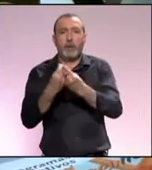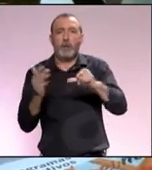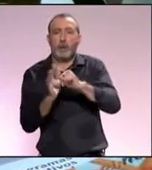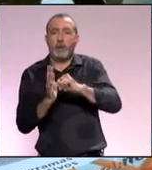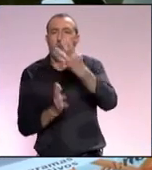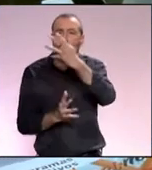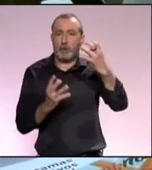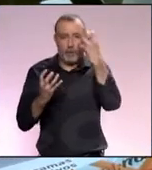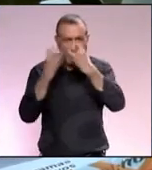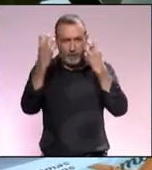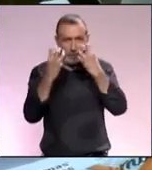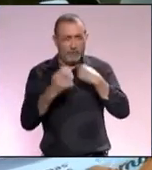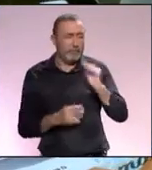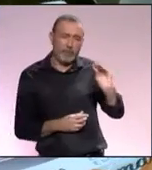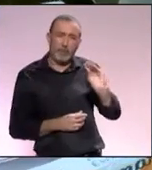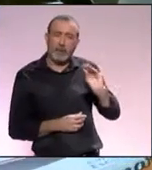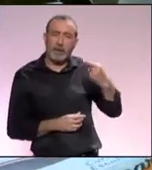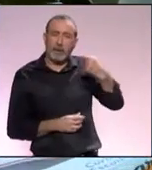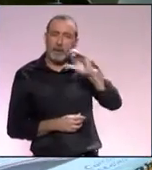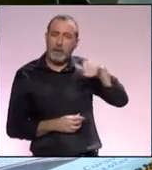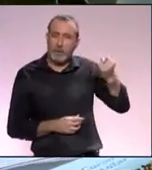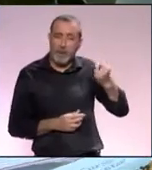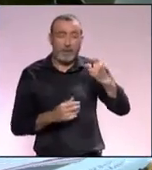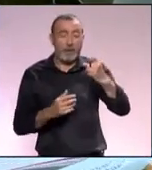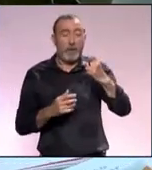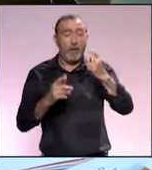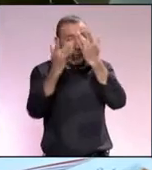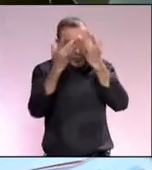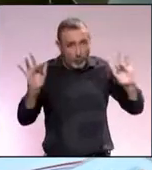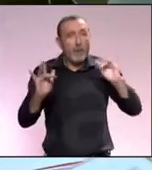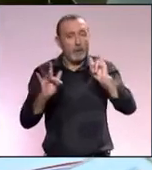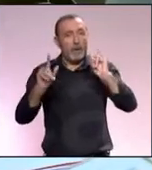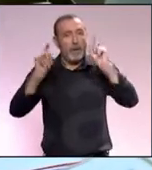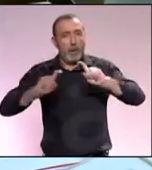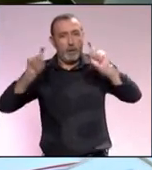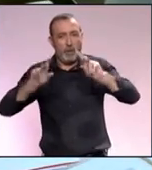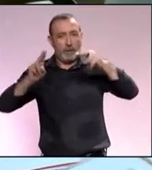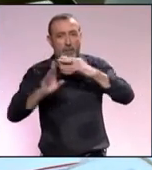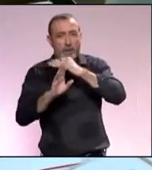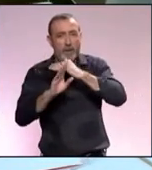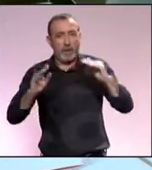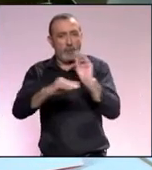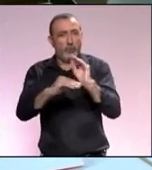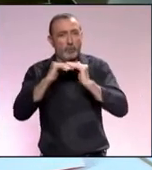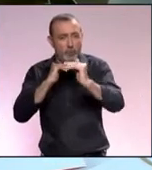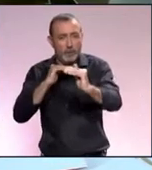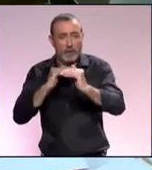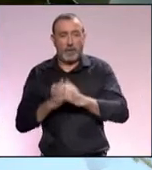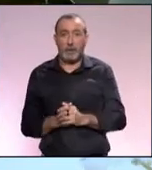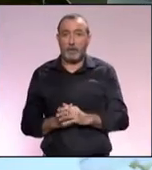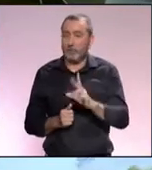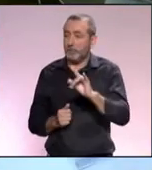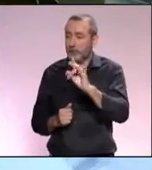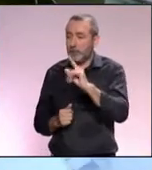ejemplares. ¿Qué importante es Gema concienciar y educar en sostenibilidad? Sin duda. Para nosotros, una de